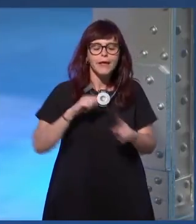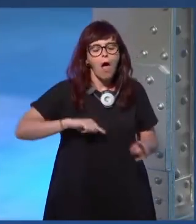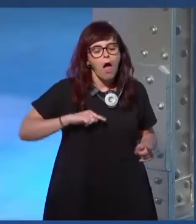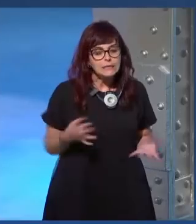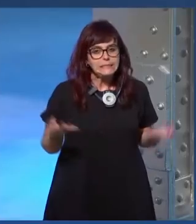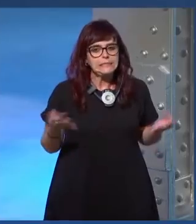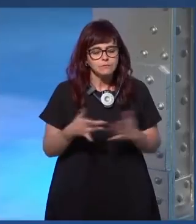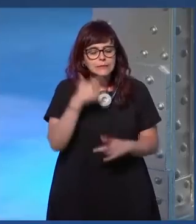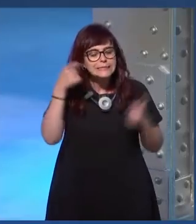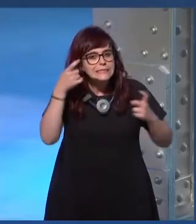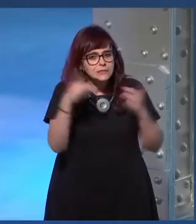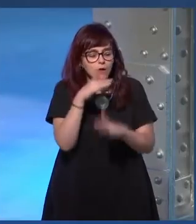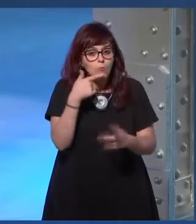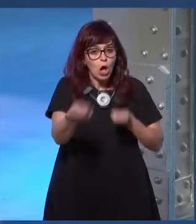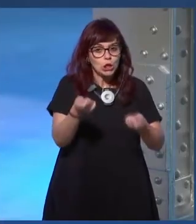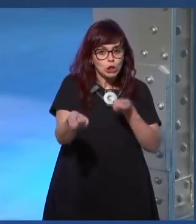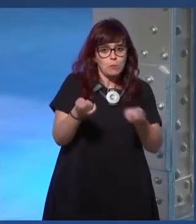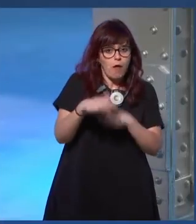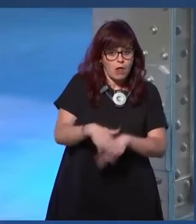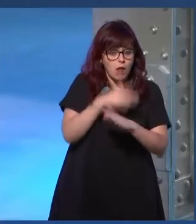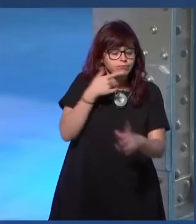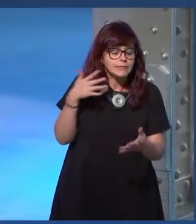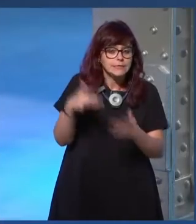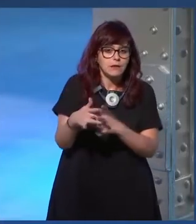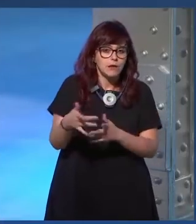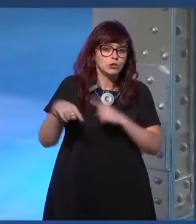dejar que te afecte de modo que se te quiten las ganas de luchar?